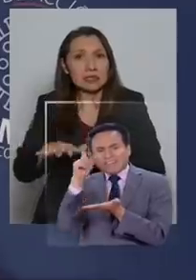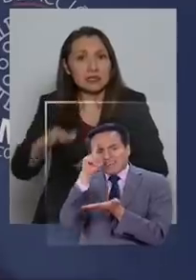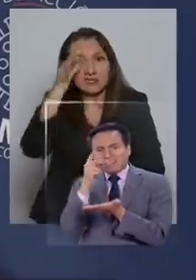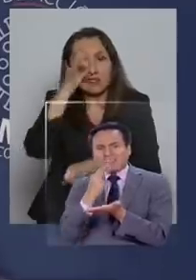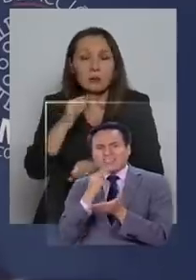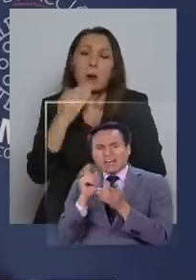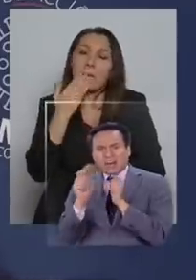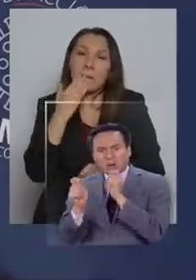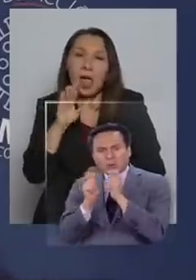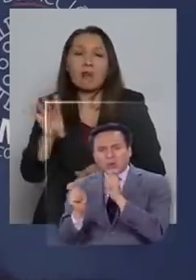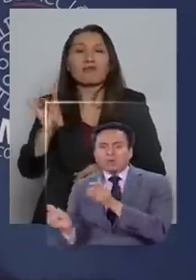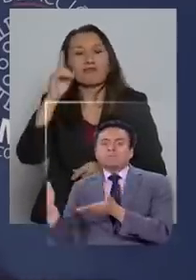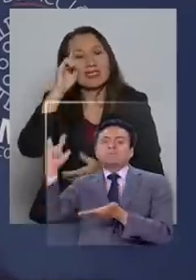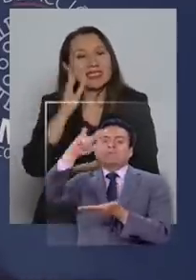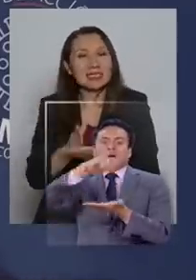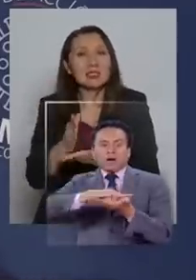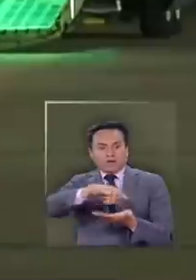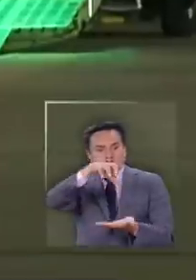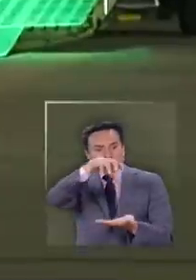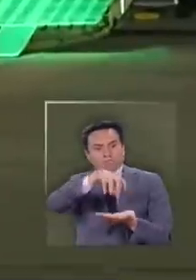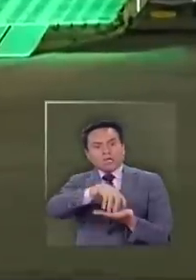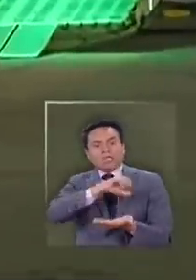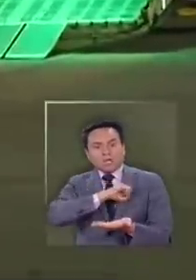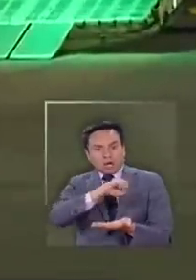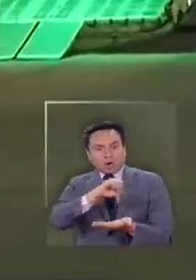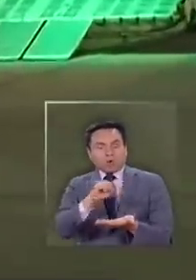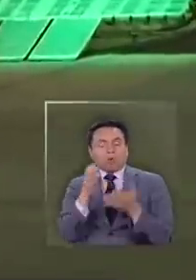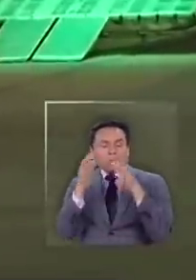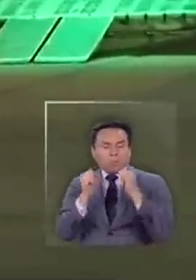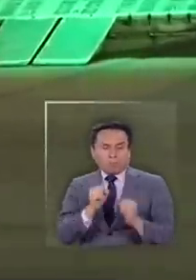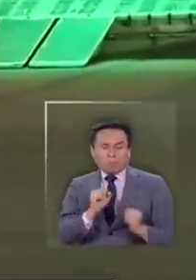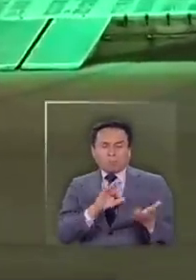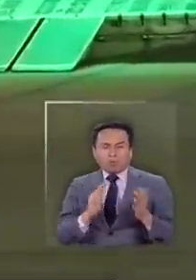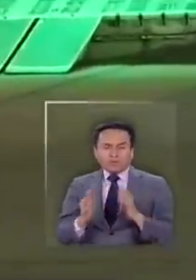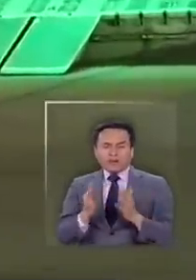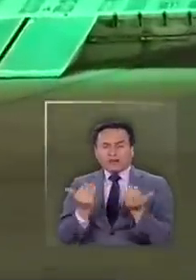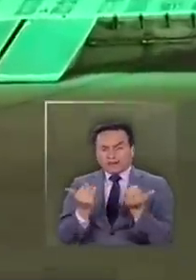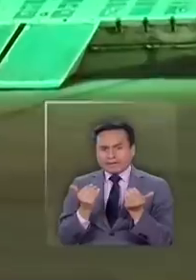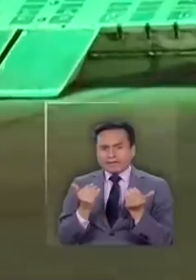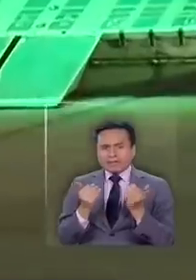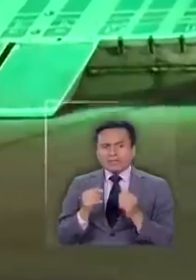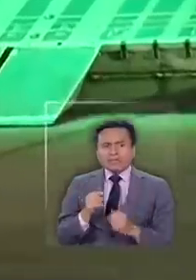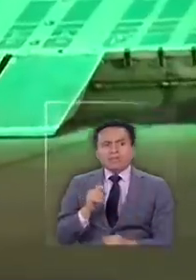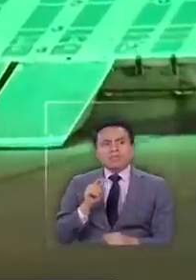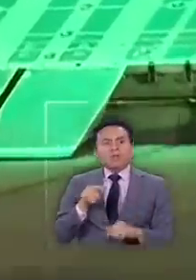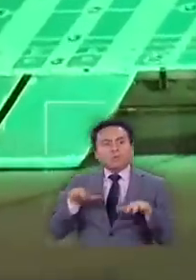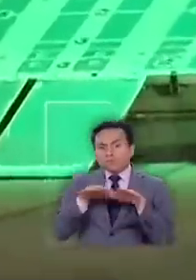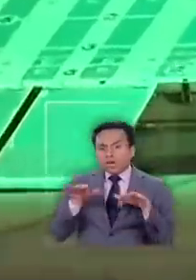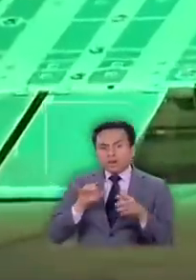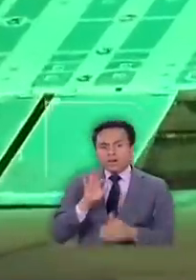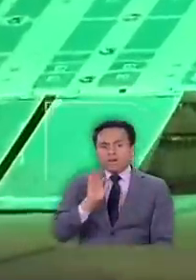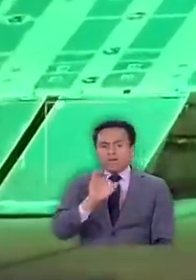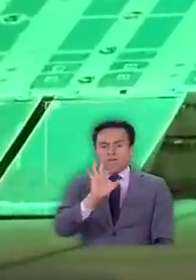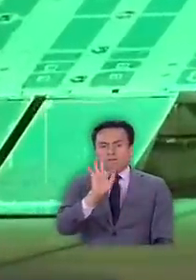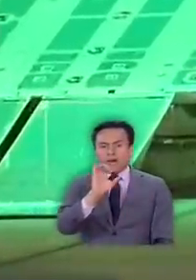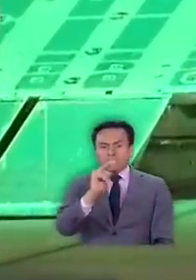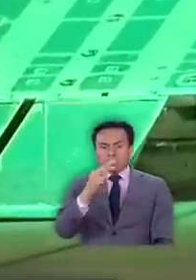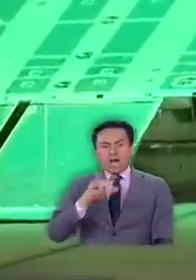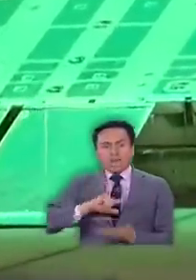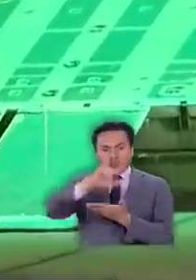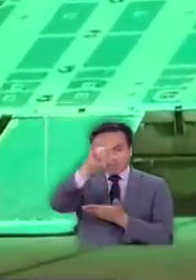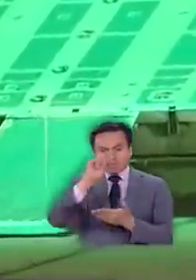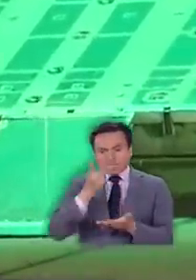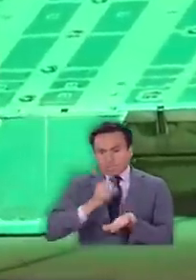el traslado hacia la ciudad de Santiago por la posibilidad de requerir ECMO. ¿Se van a seguir utilizando aviones de la FACH para estos casos,